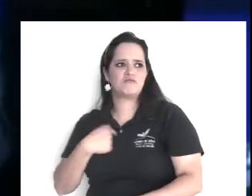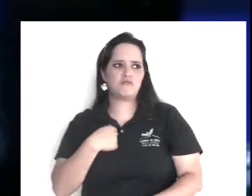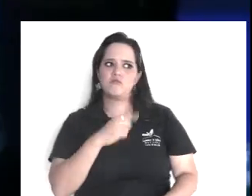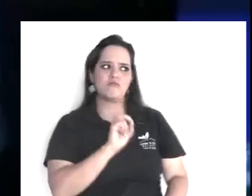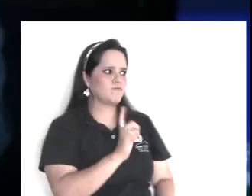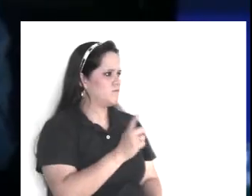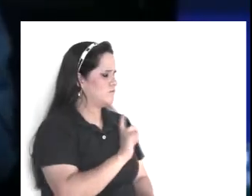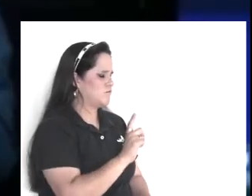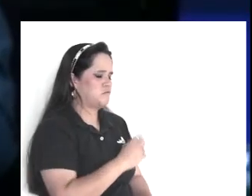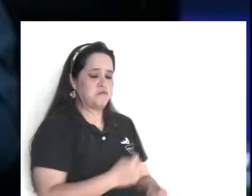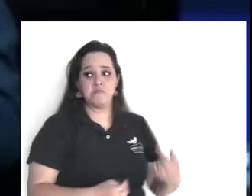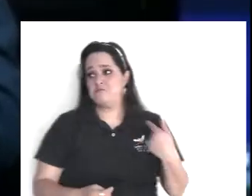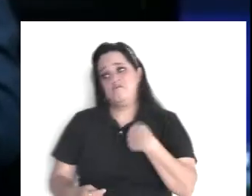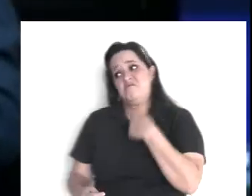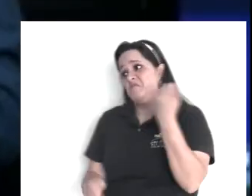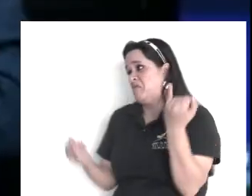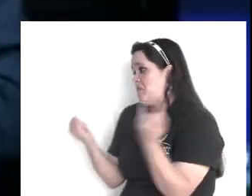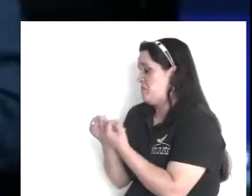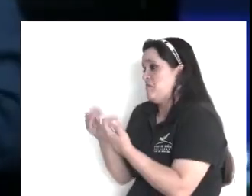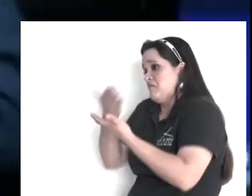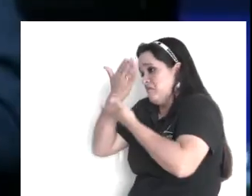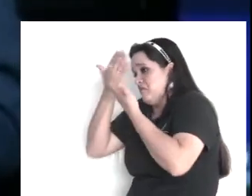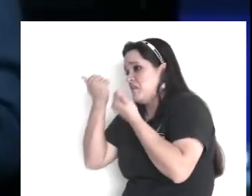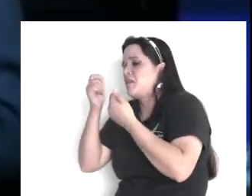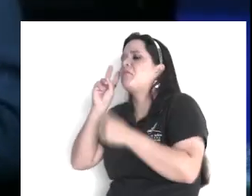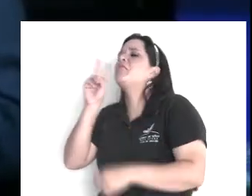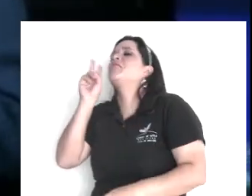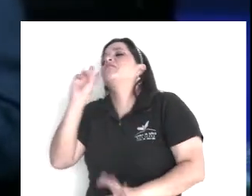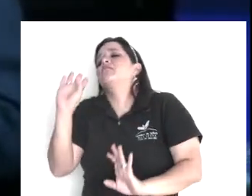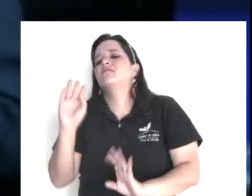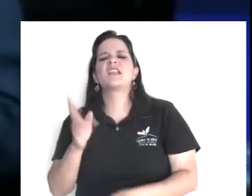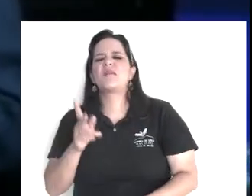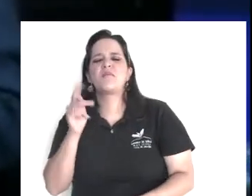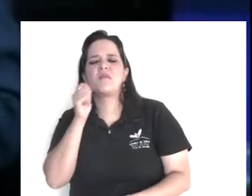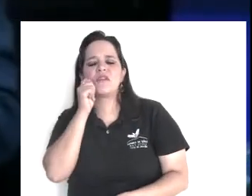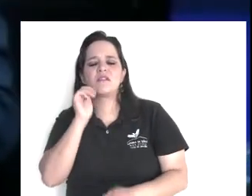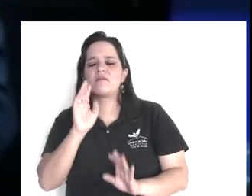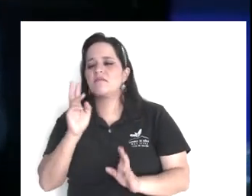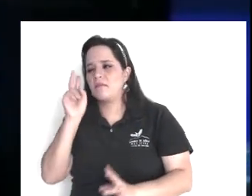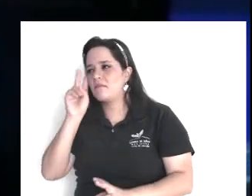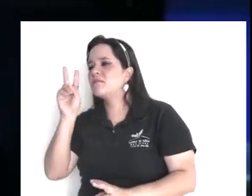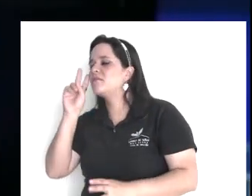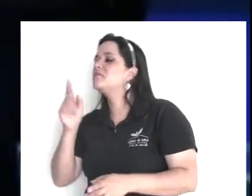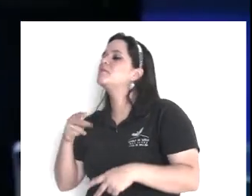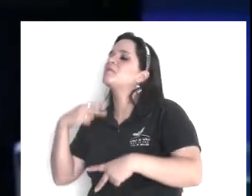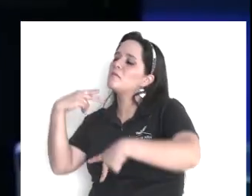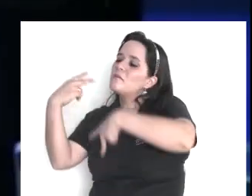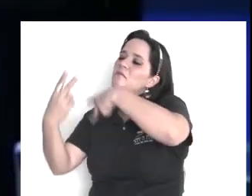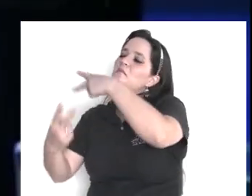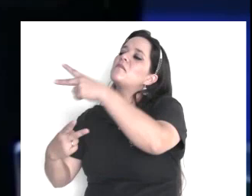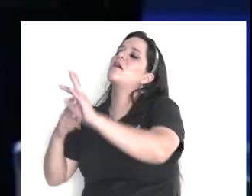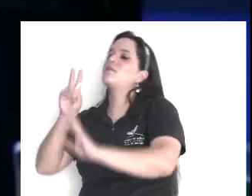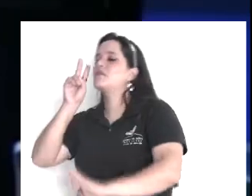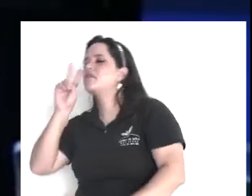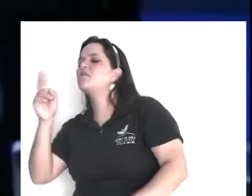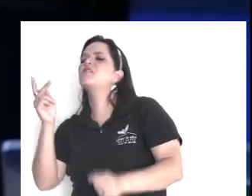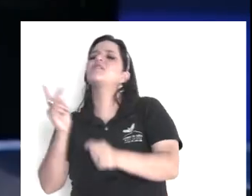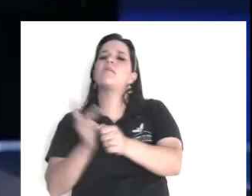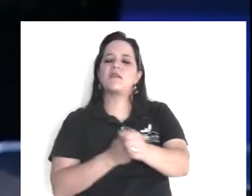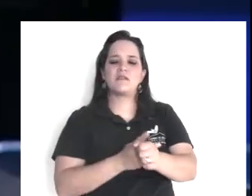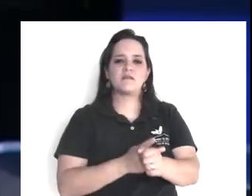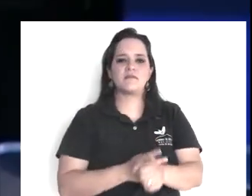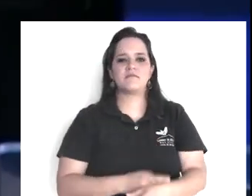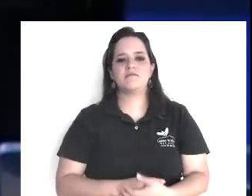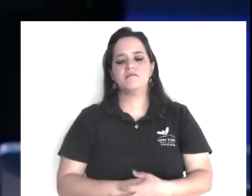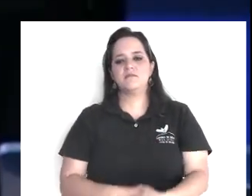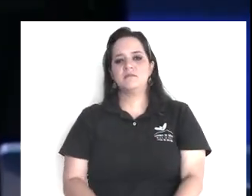y lo vimos así, como jocos, o algo así, ah, caray, pues esto, pues, que ir, pues, pues, ni modo,